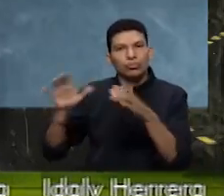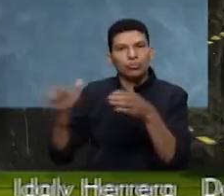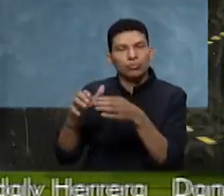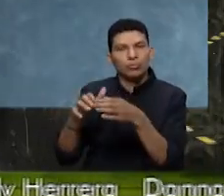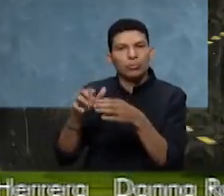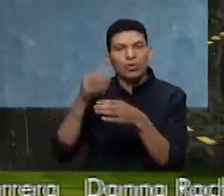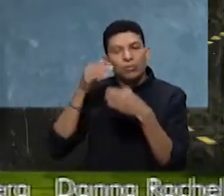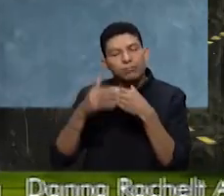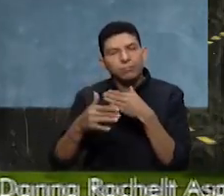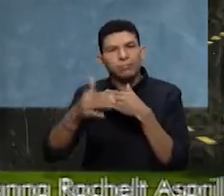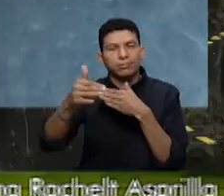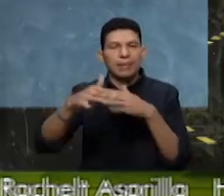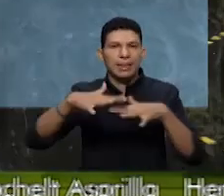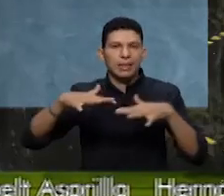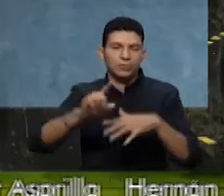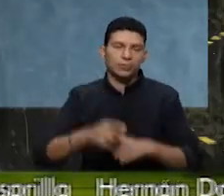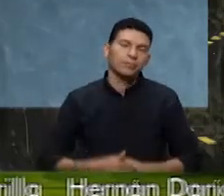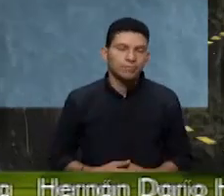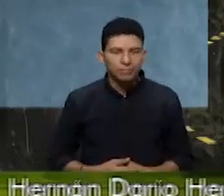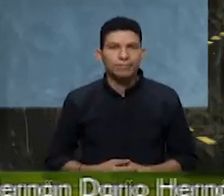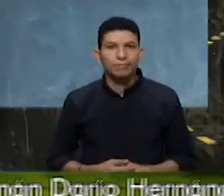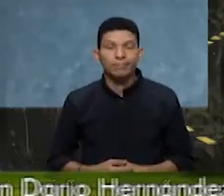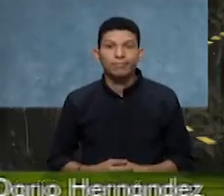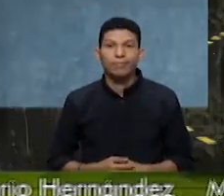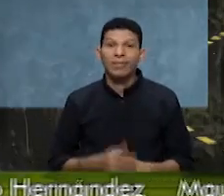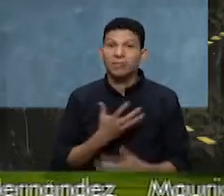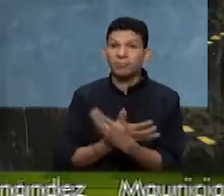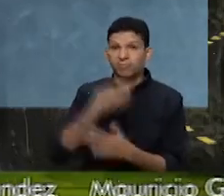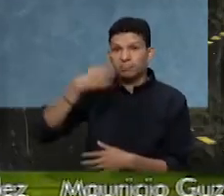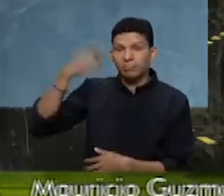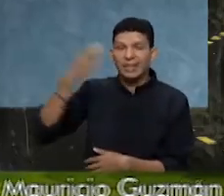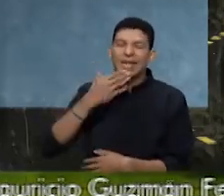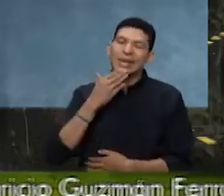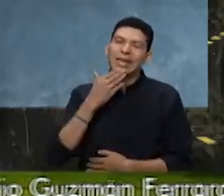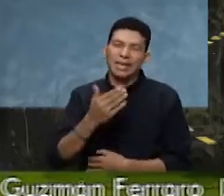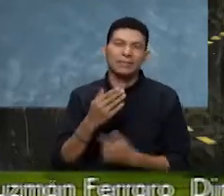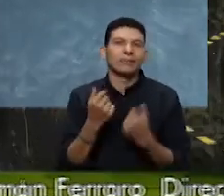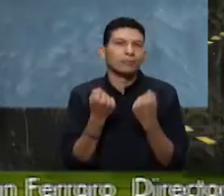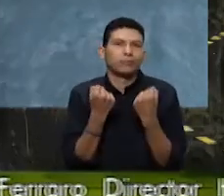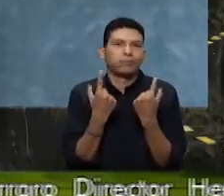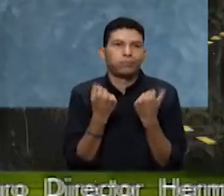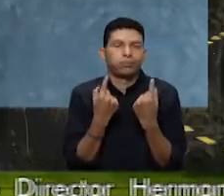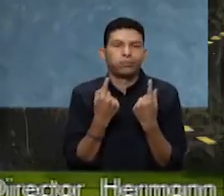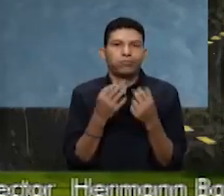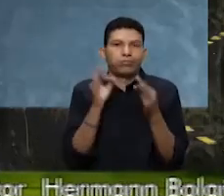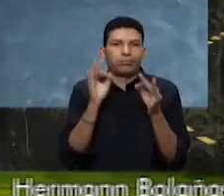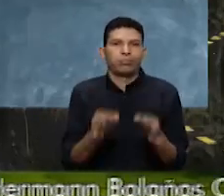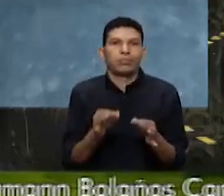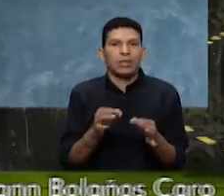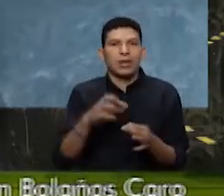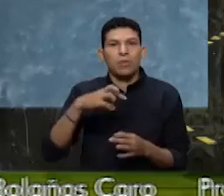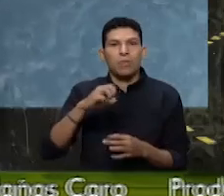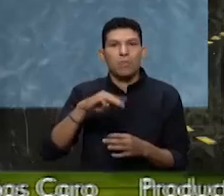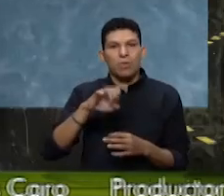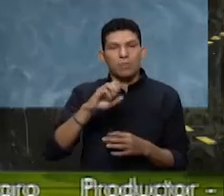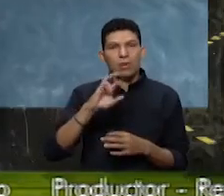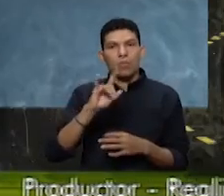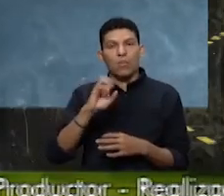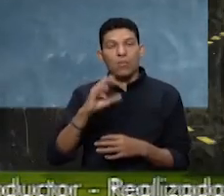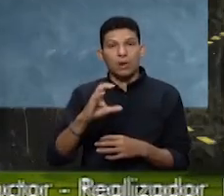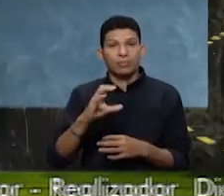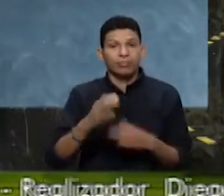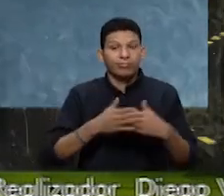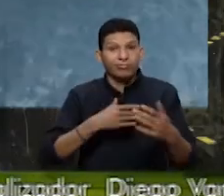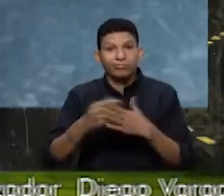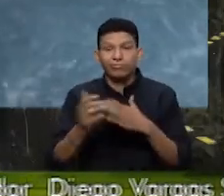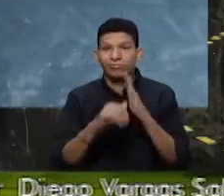de aquí en adelante en el territorio. Pues, biólogo, muchísimas gracias. Ya entendemos por qué este POMIWAC que a pesar de